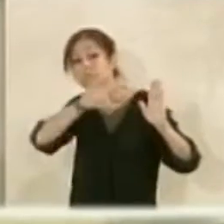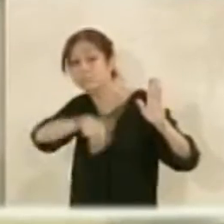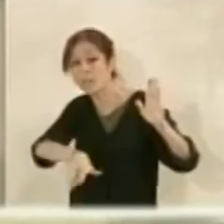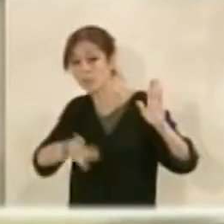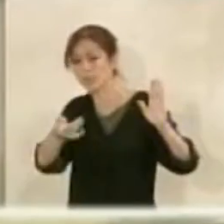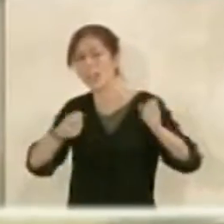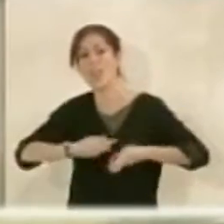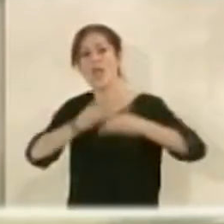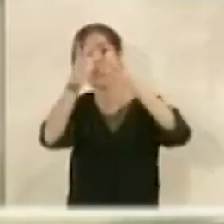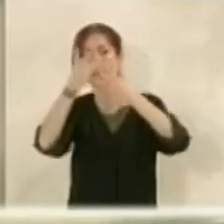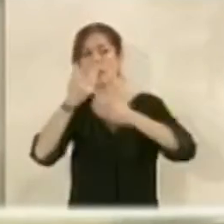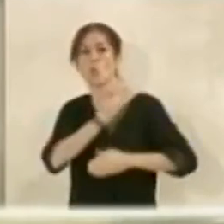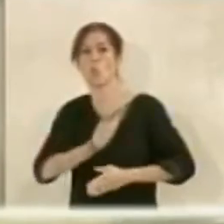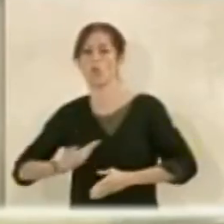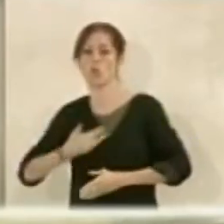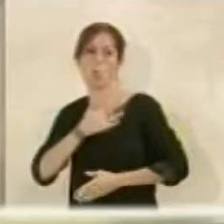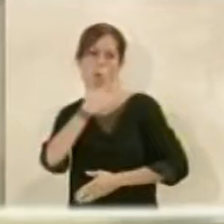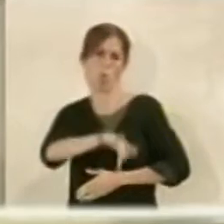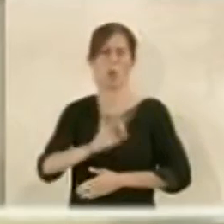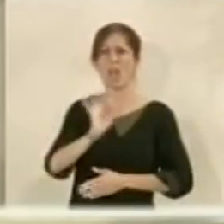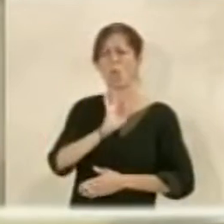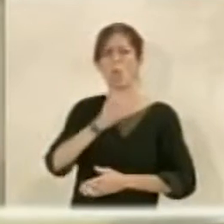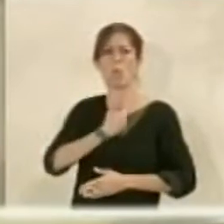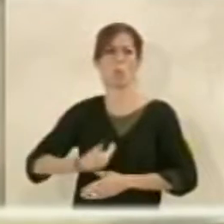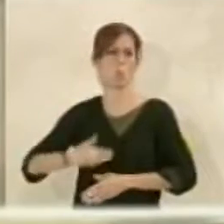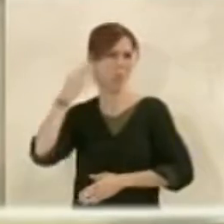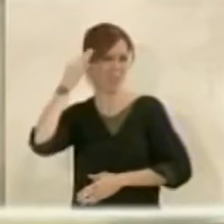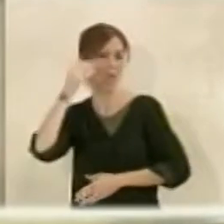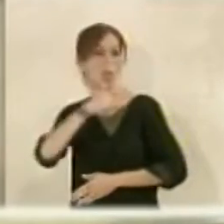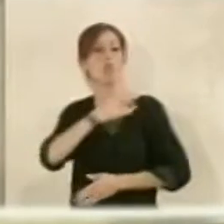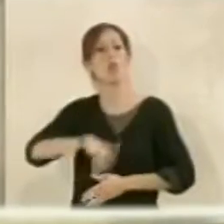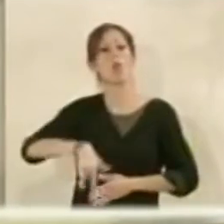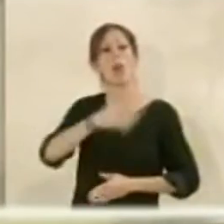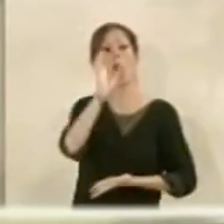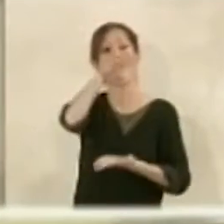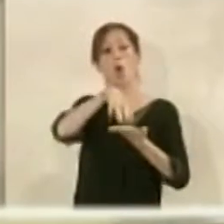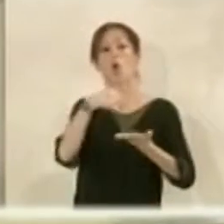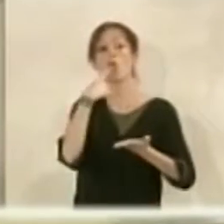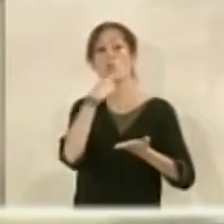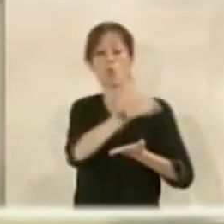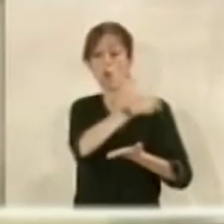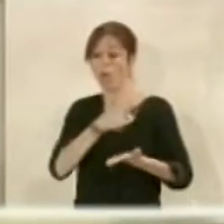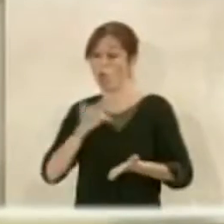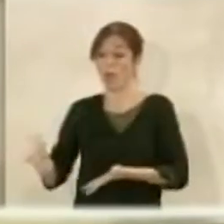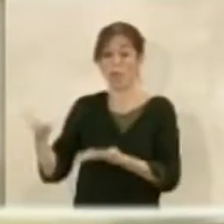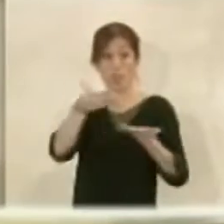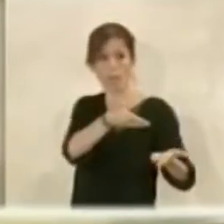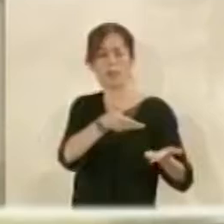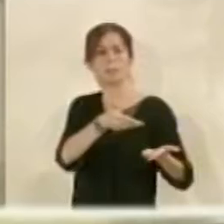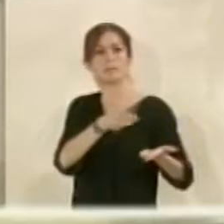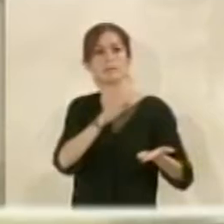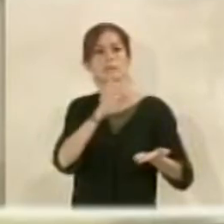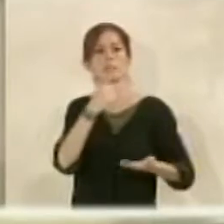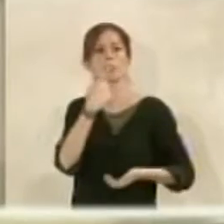fue donado por el propietario o por la propietaria a la Cruz Roja y la Cruz Roja pues dice